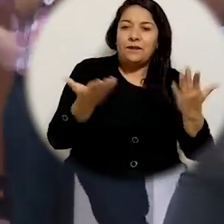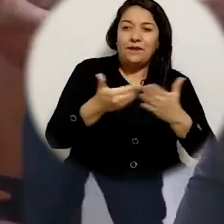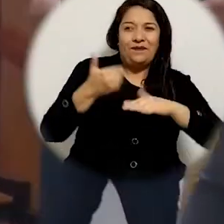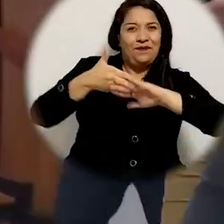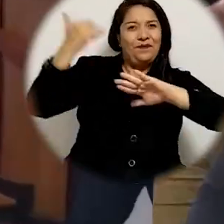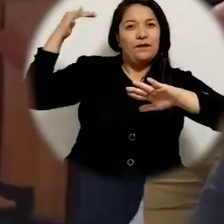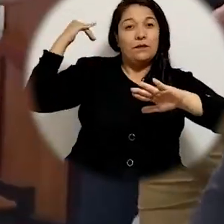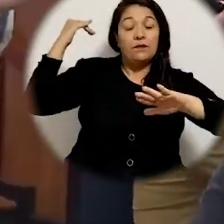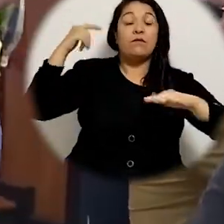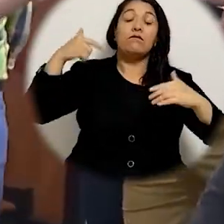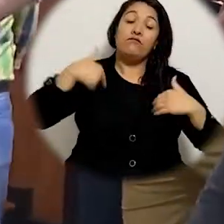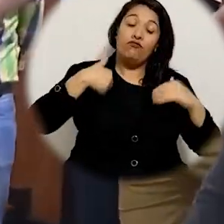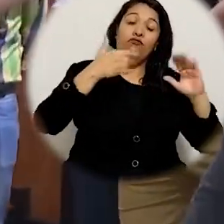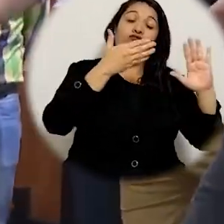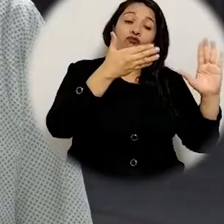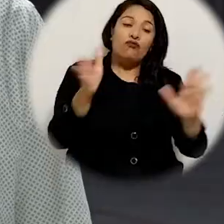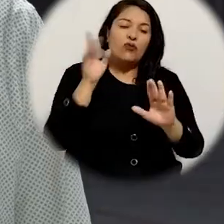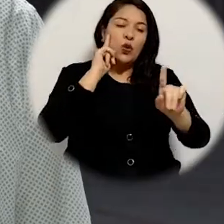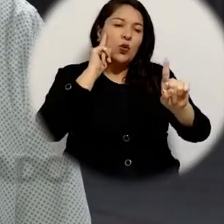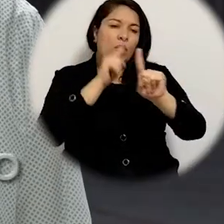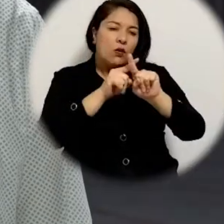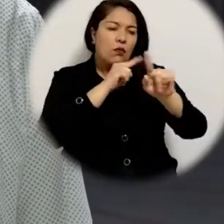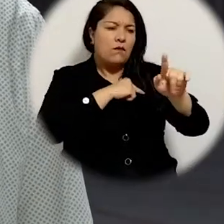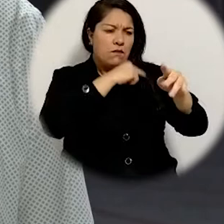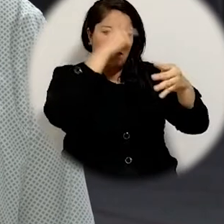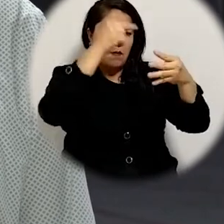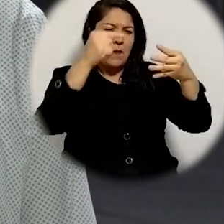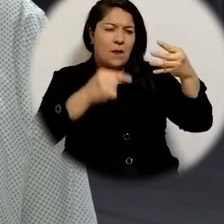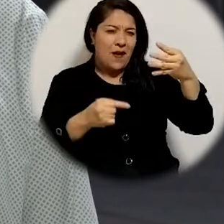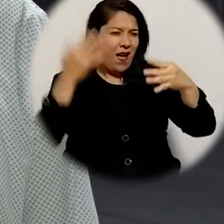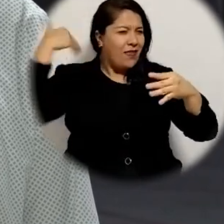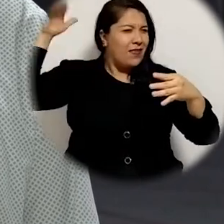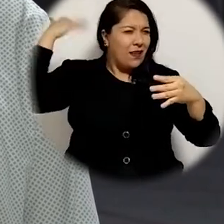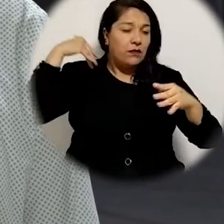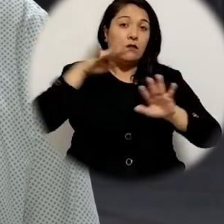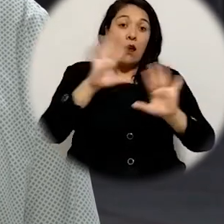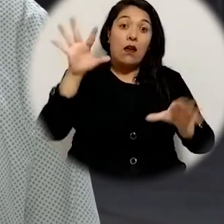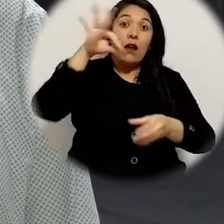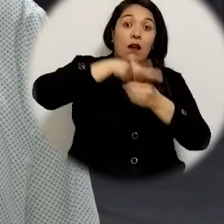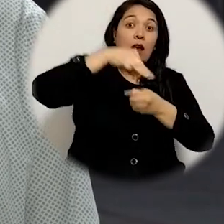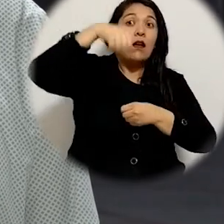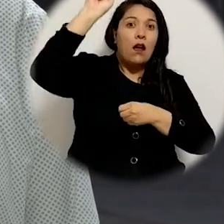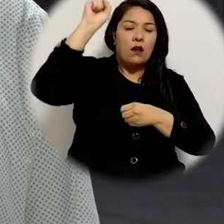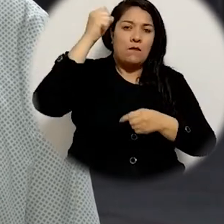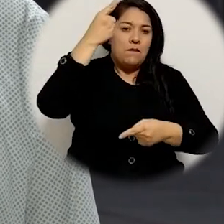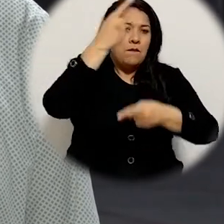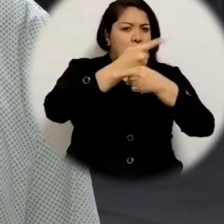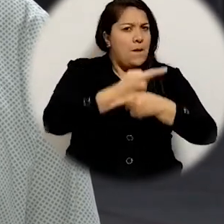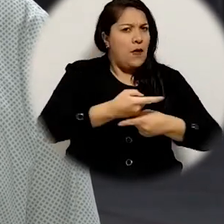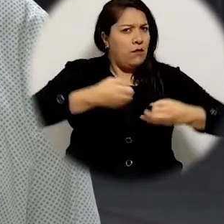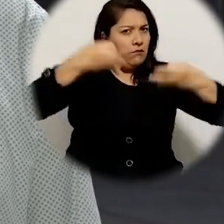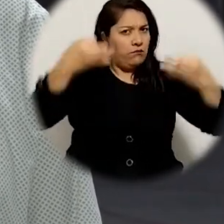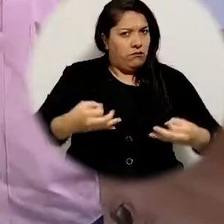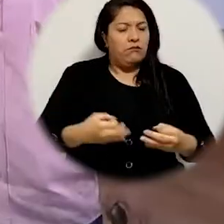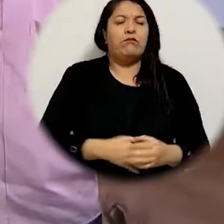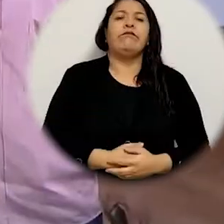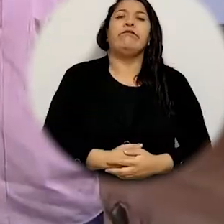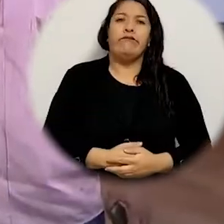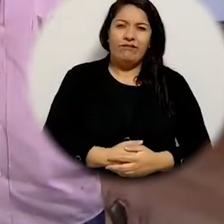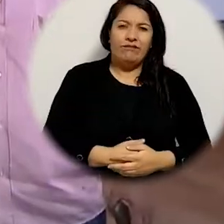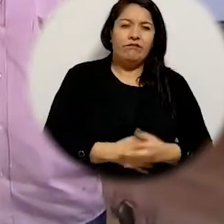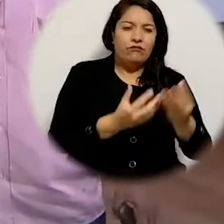la propuesta que hizo en su momento de campaña como rector de la universidad del magdalena